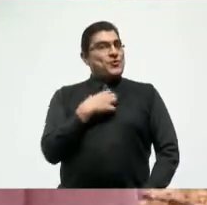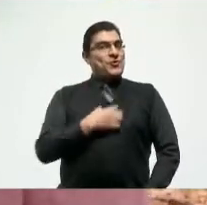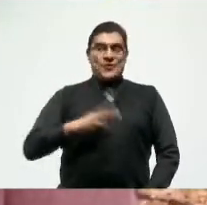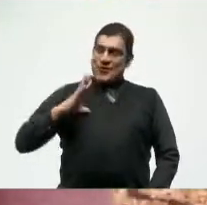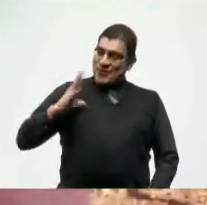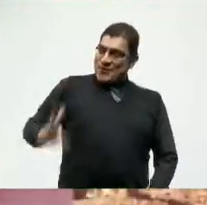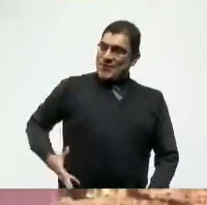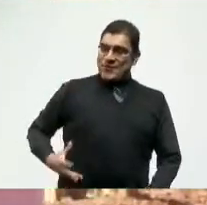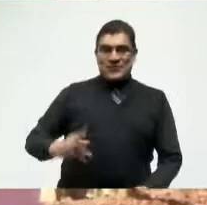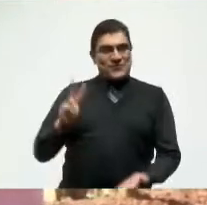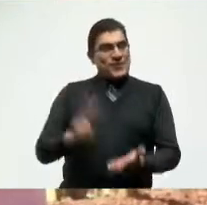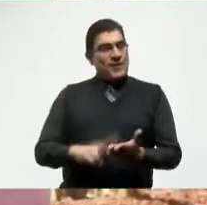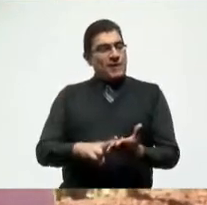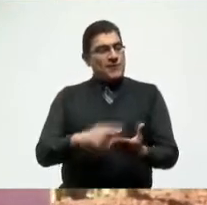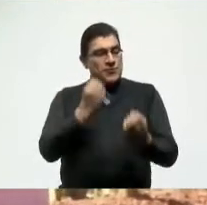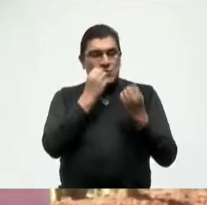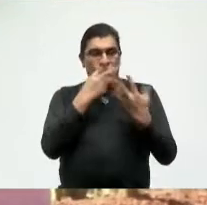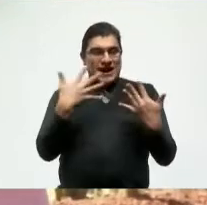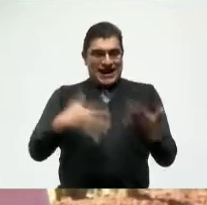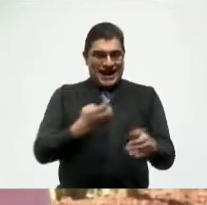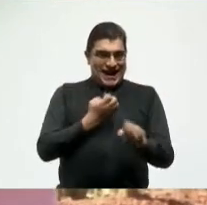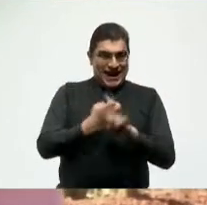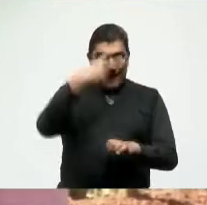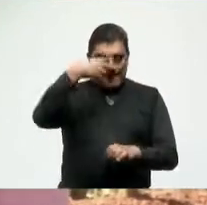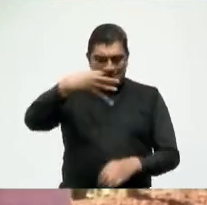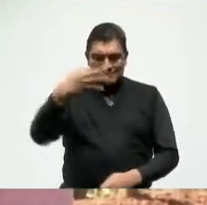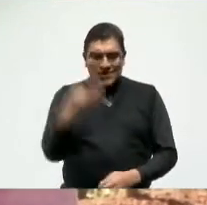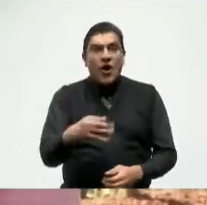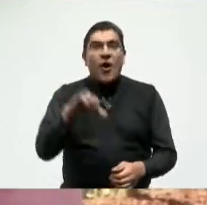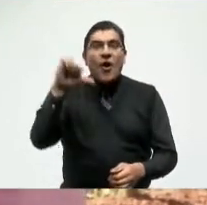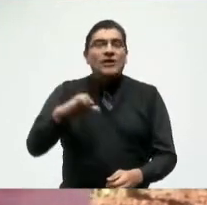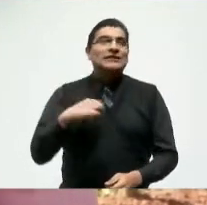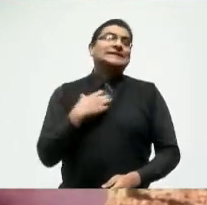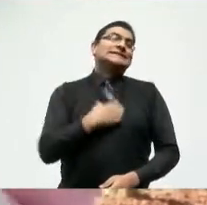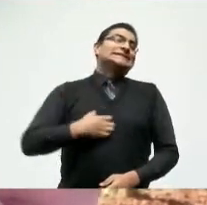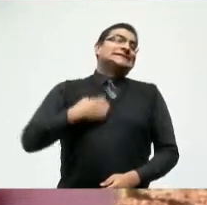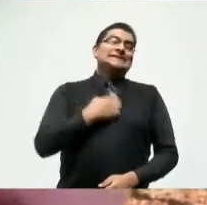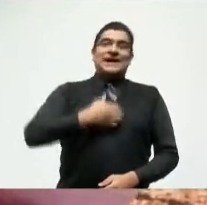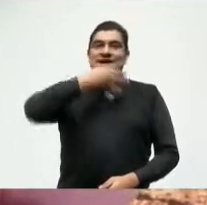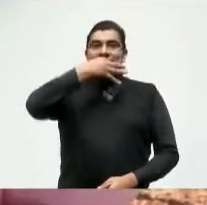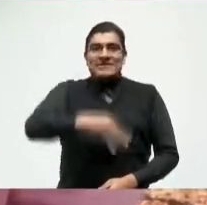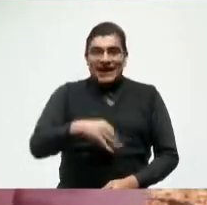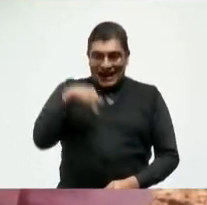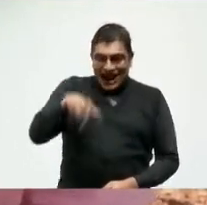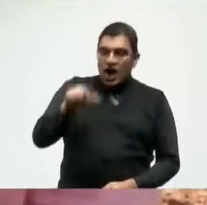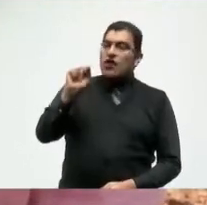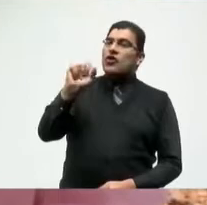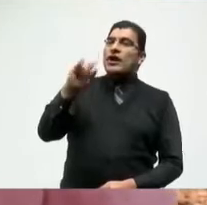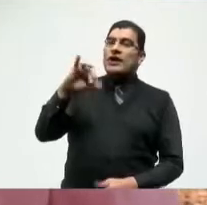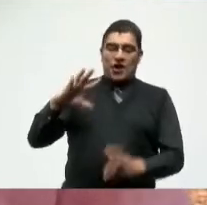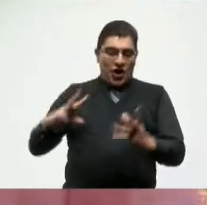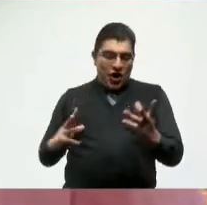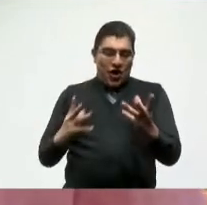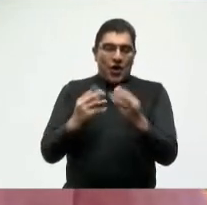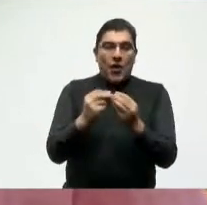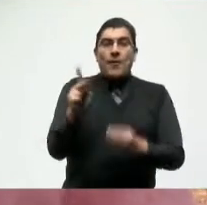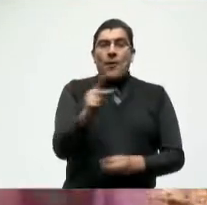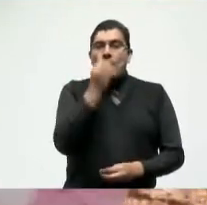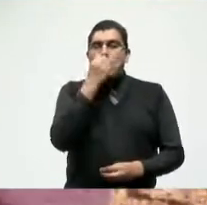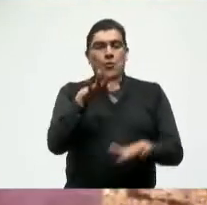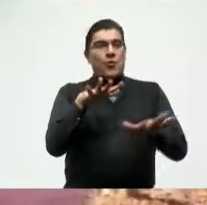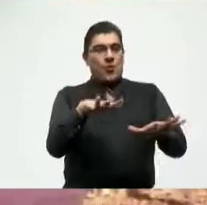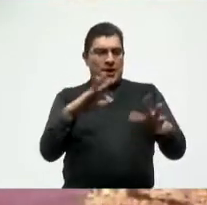Contigo está en el micro Hoy en el Estado de México estamos de pieza, Tomatico se integra a nuestros pueblos